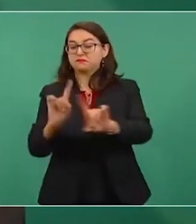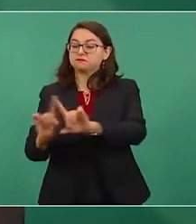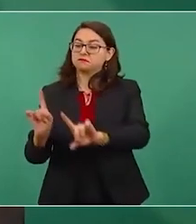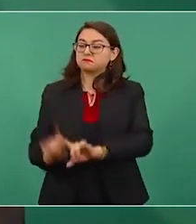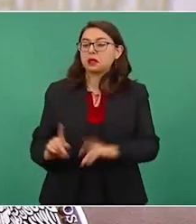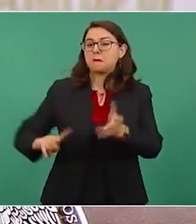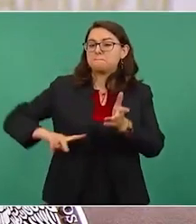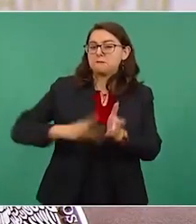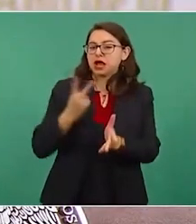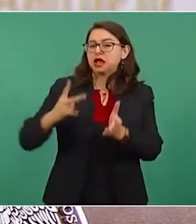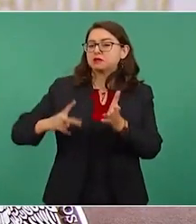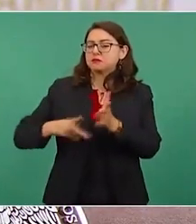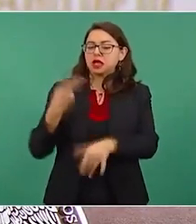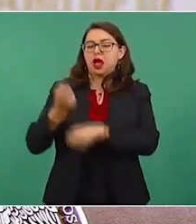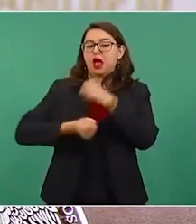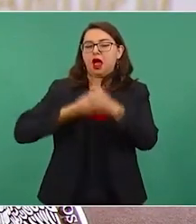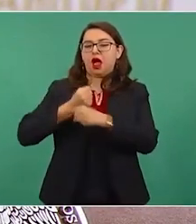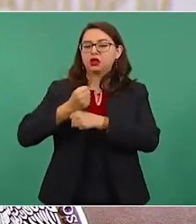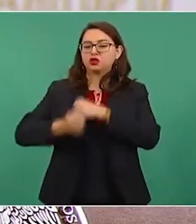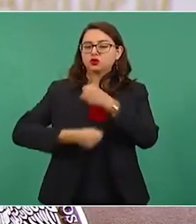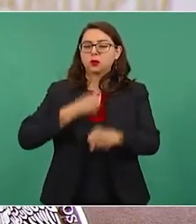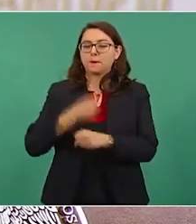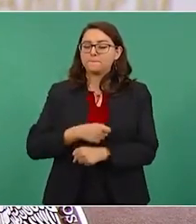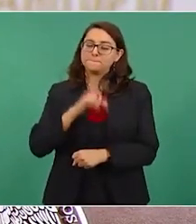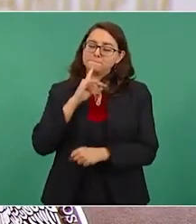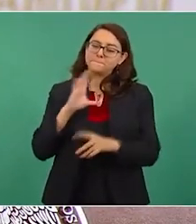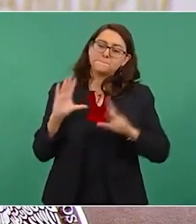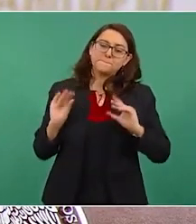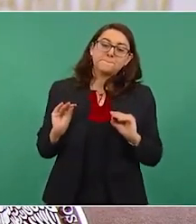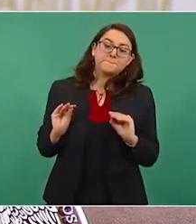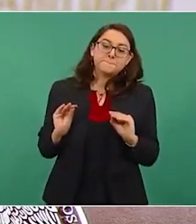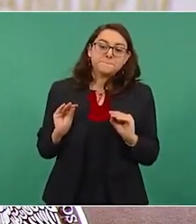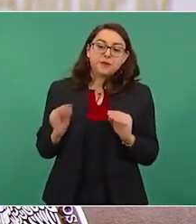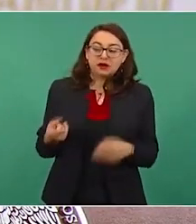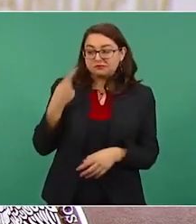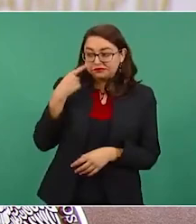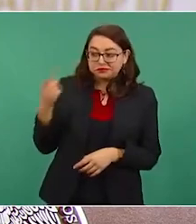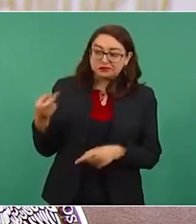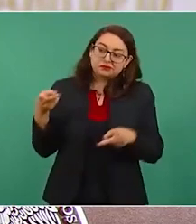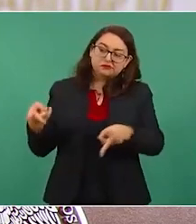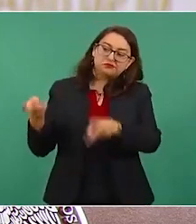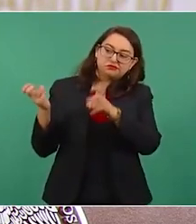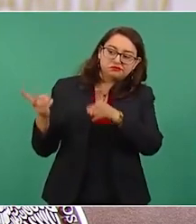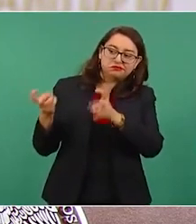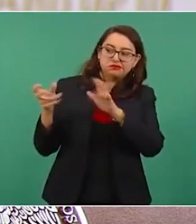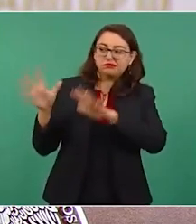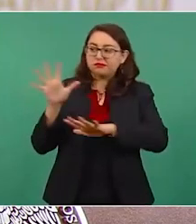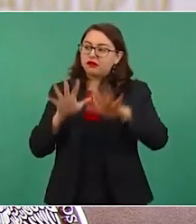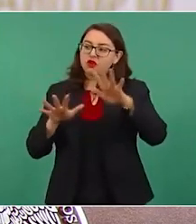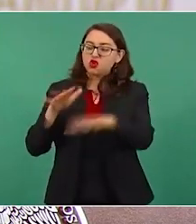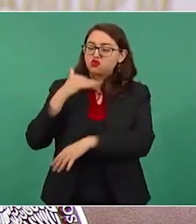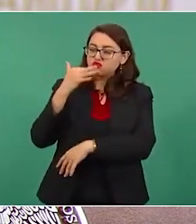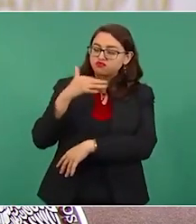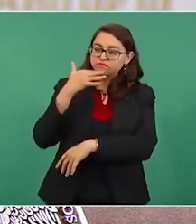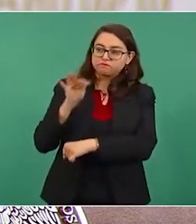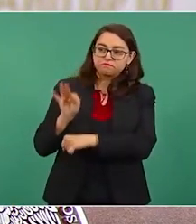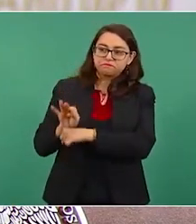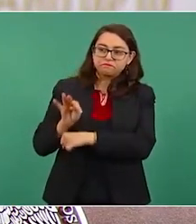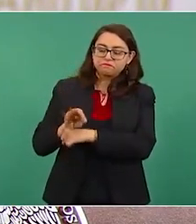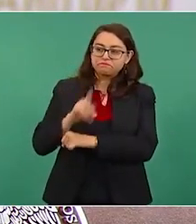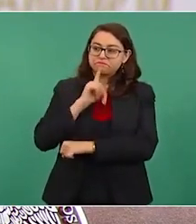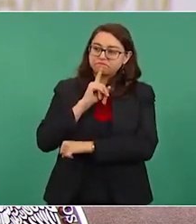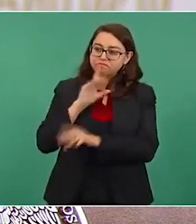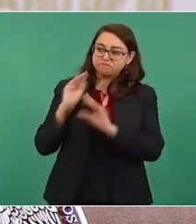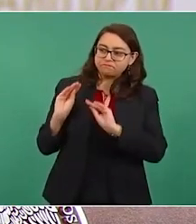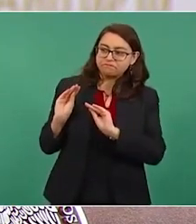la mentira. Así, se convirtieron en cómplices del saqueo y la manipulación en contra del pueblo.